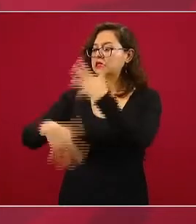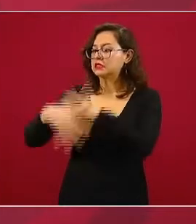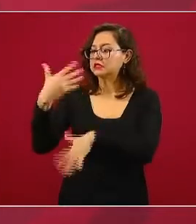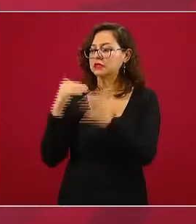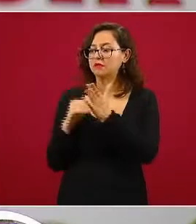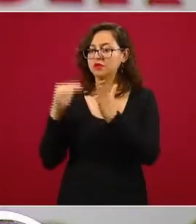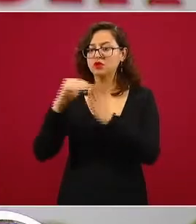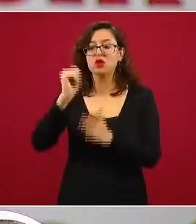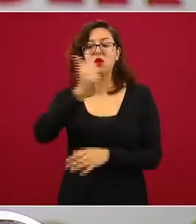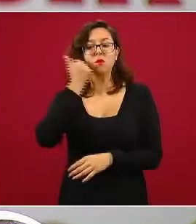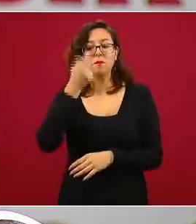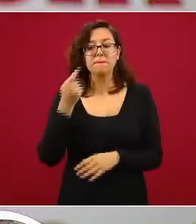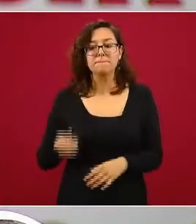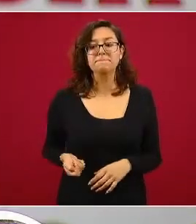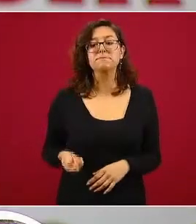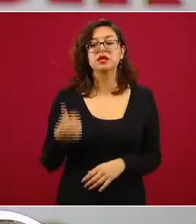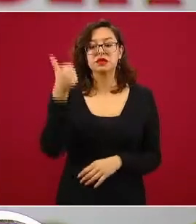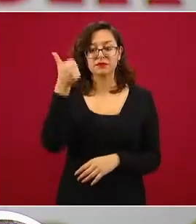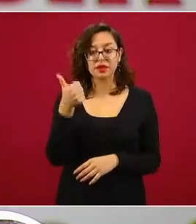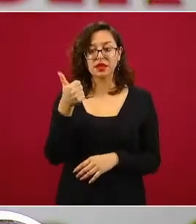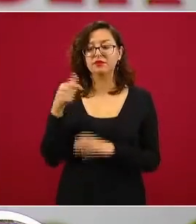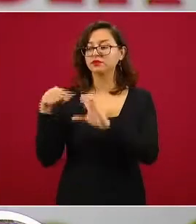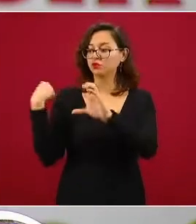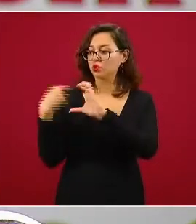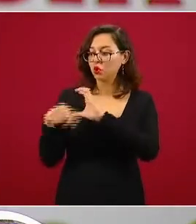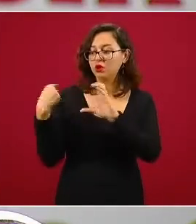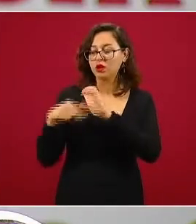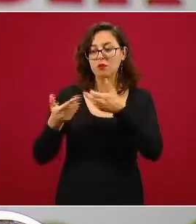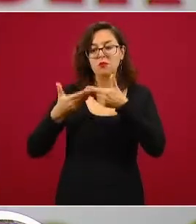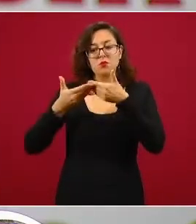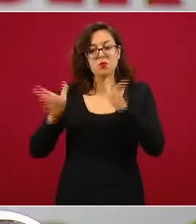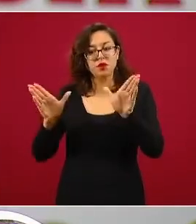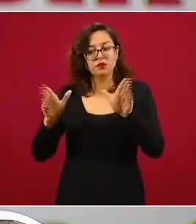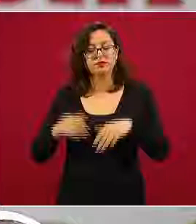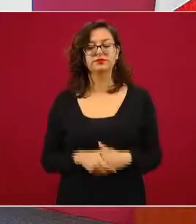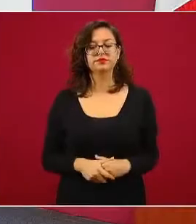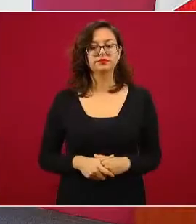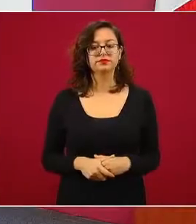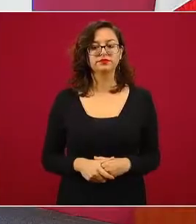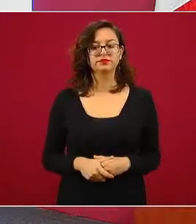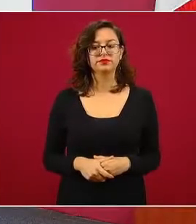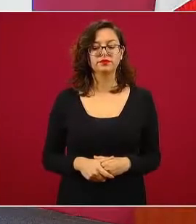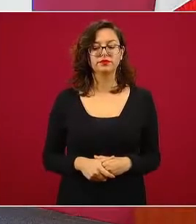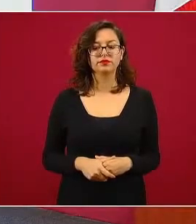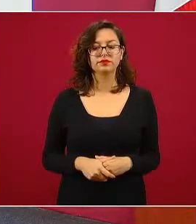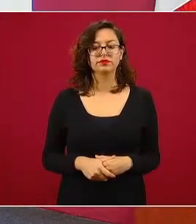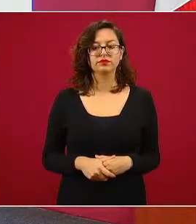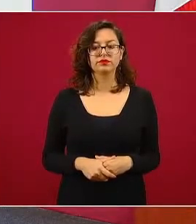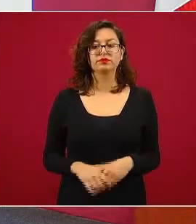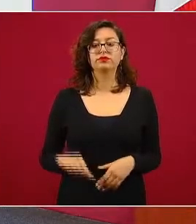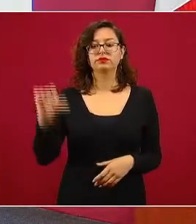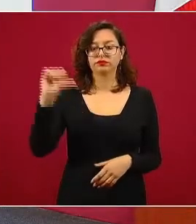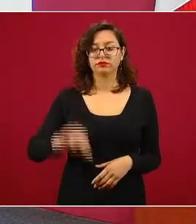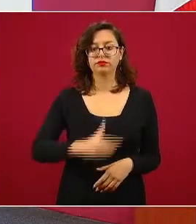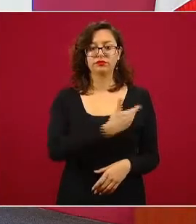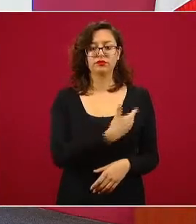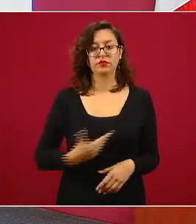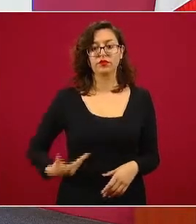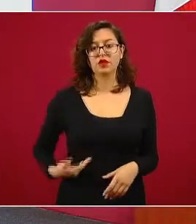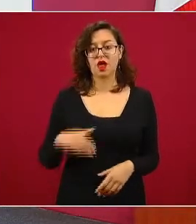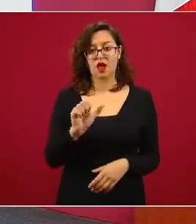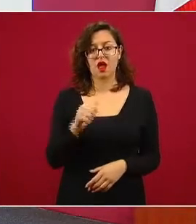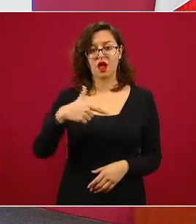primera vez su cuenta de correo electrónico. Hoy, el presidente López Obrador